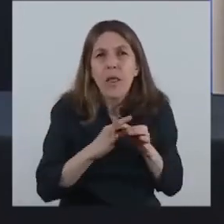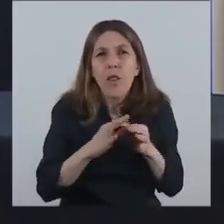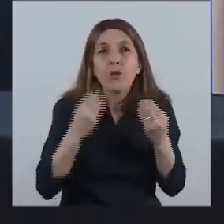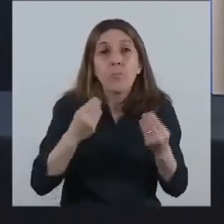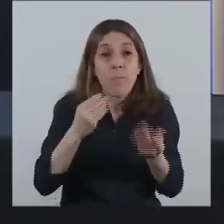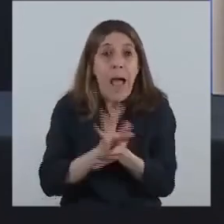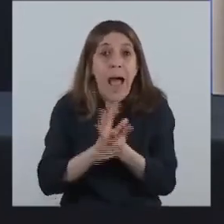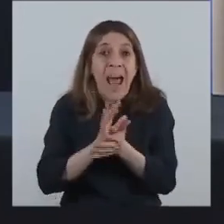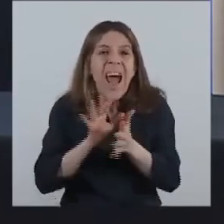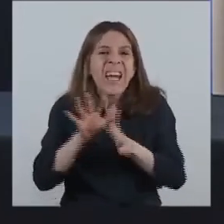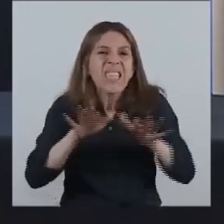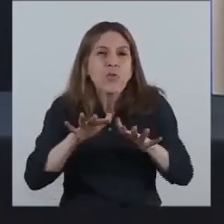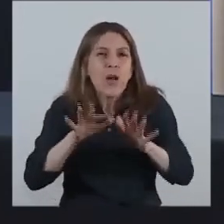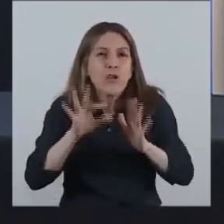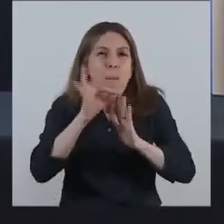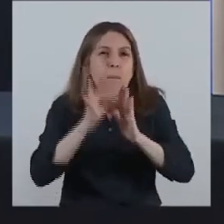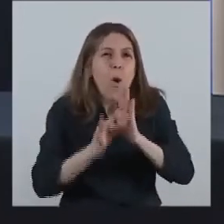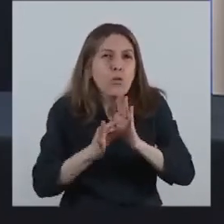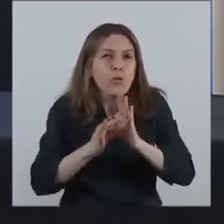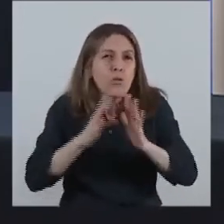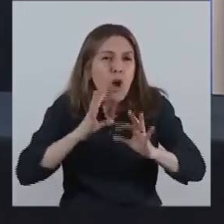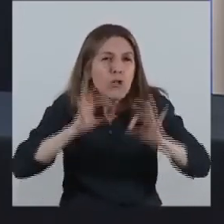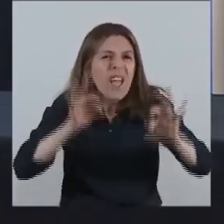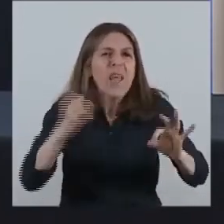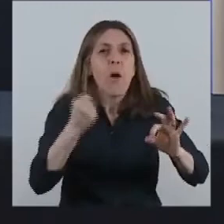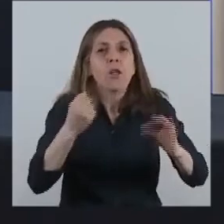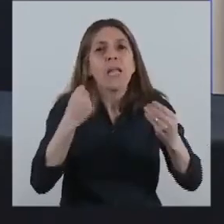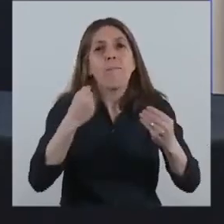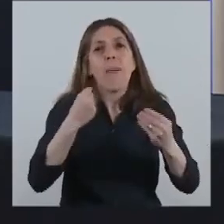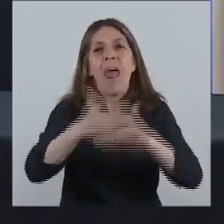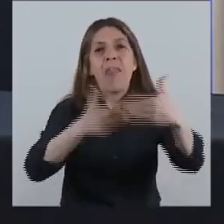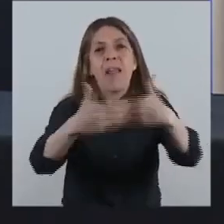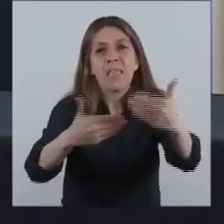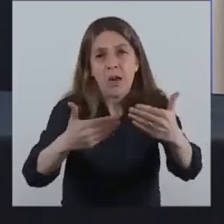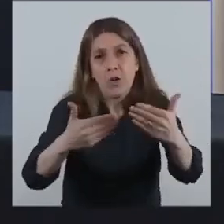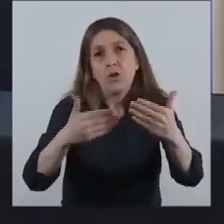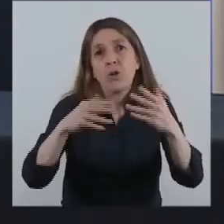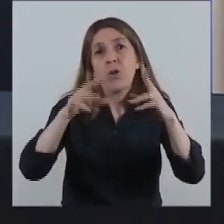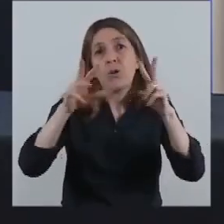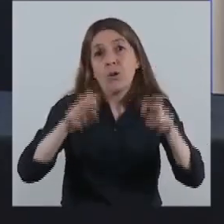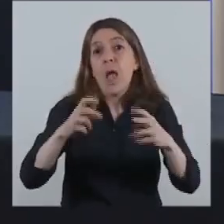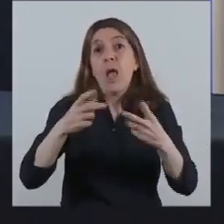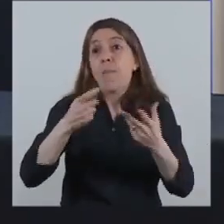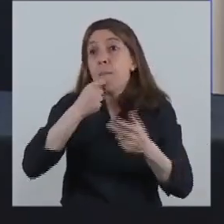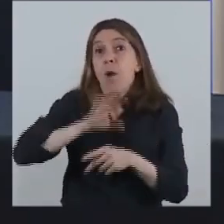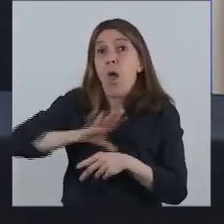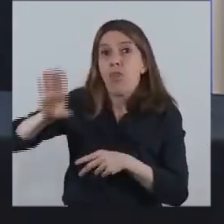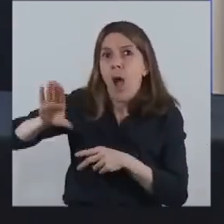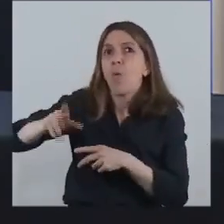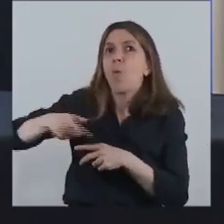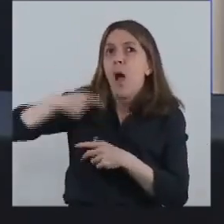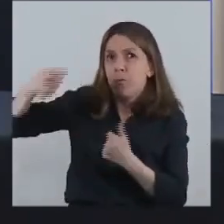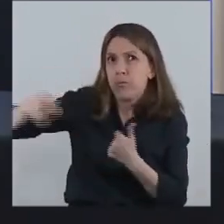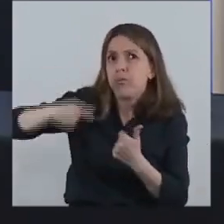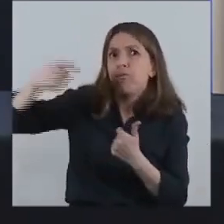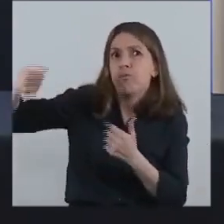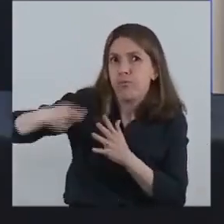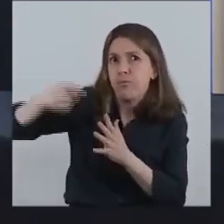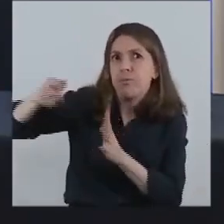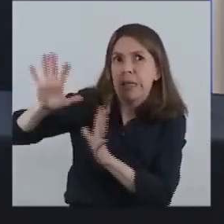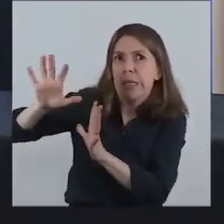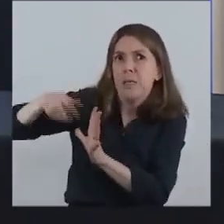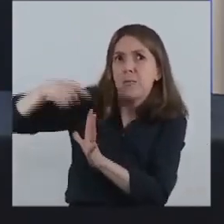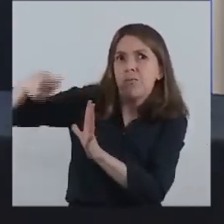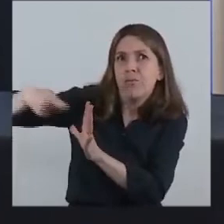para la estabilidad, para el desarrollo. En mantener la sostenibilidad de la deuda, en alcanzar la sostenibilidad fiscal,